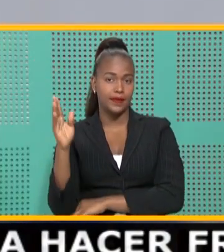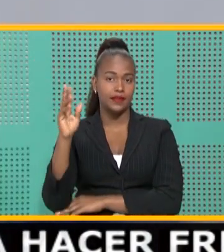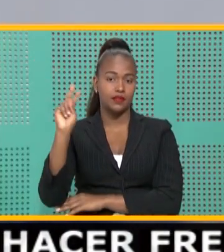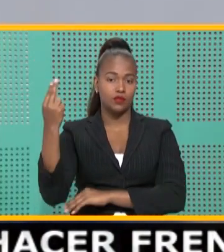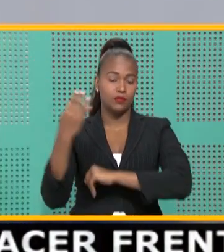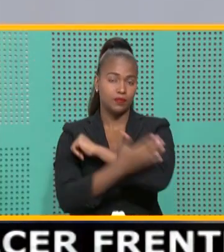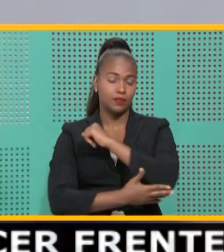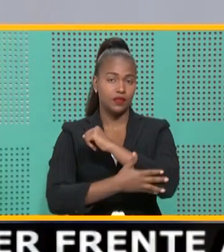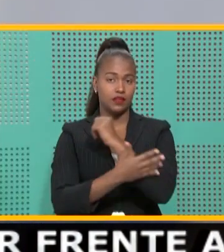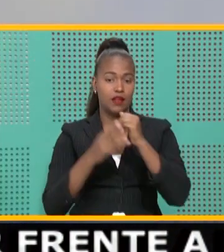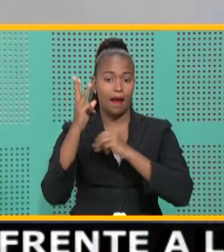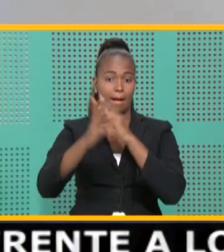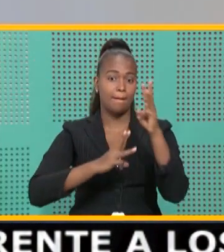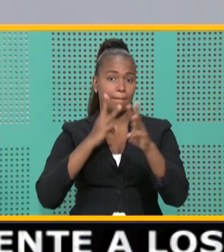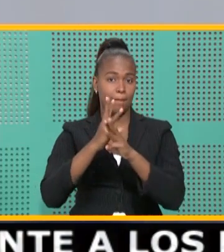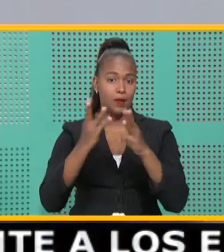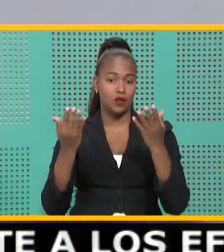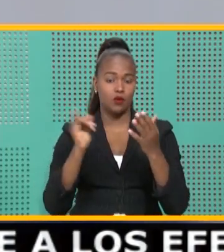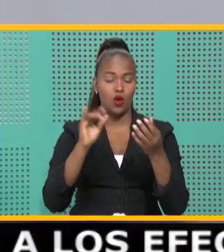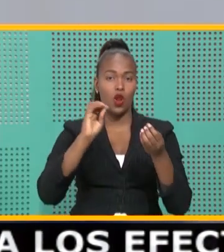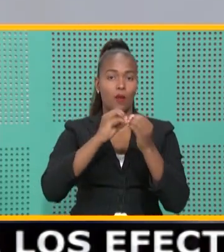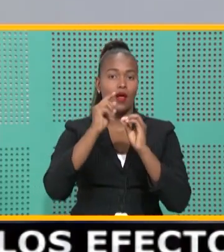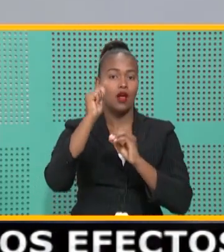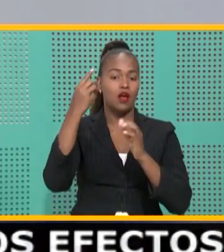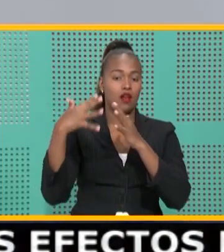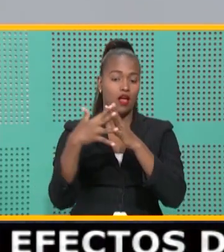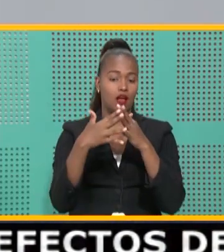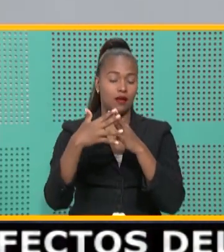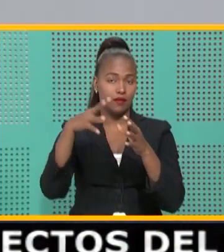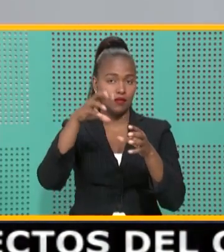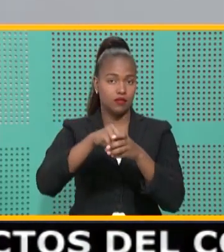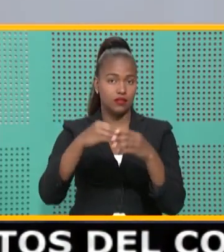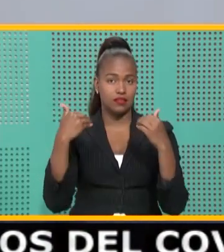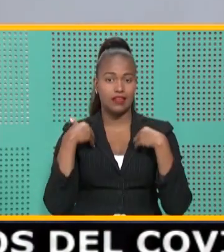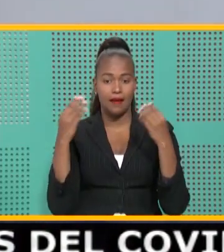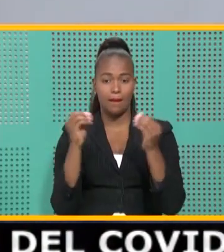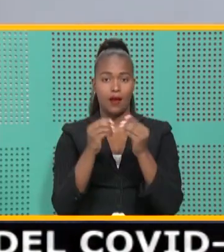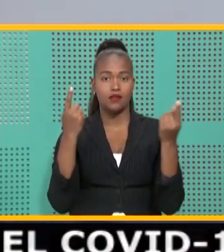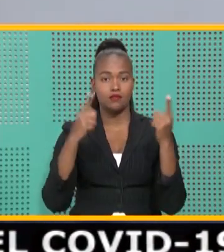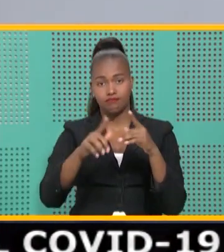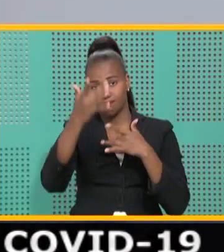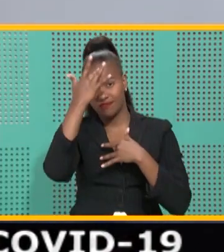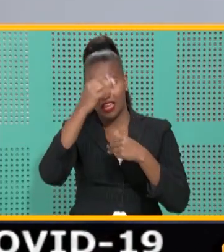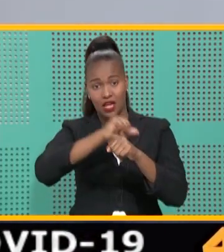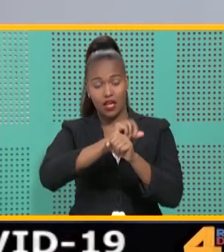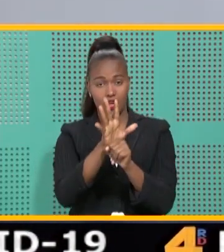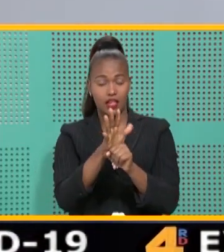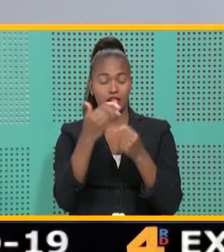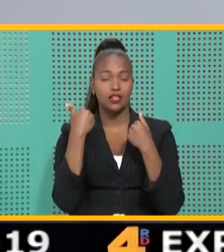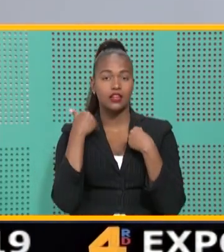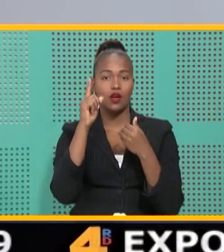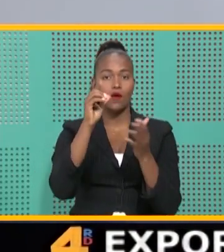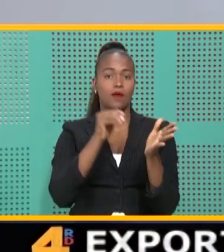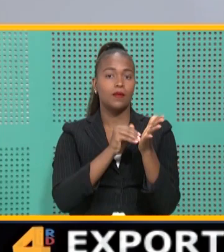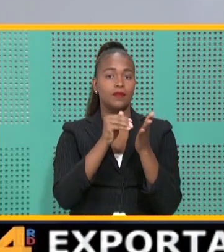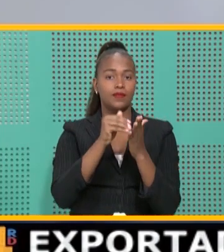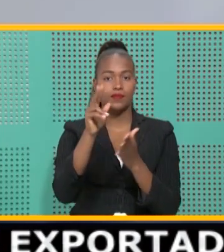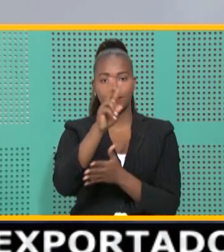el segundo país en el mundo y el número uno en América Latina con más casos de coronavirus, tiene 1